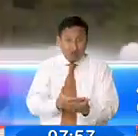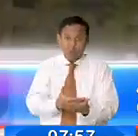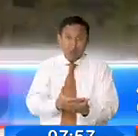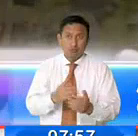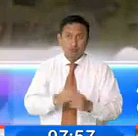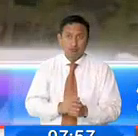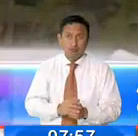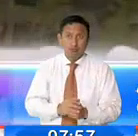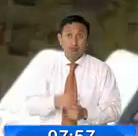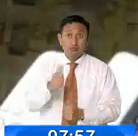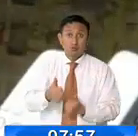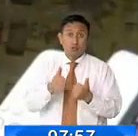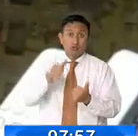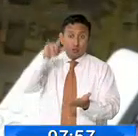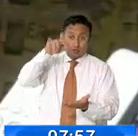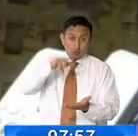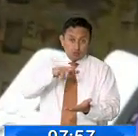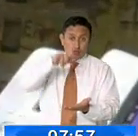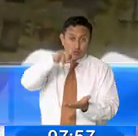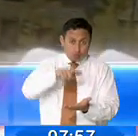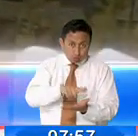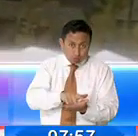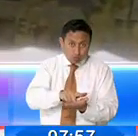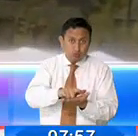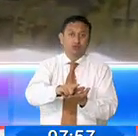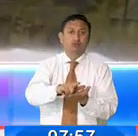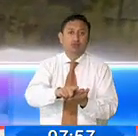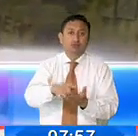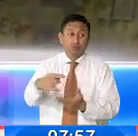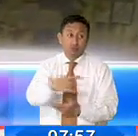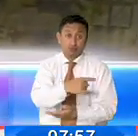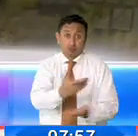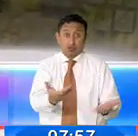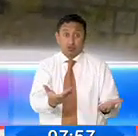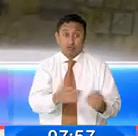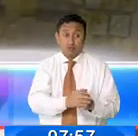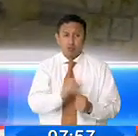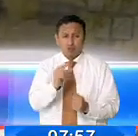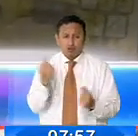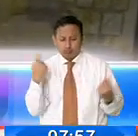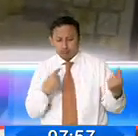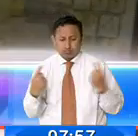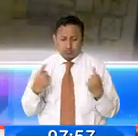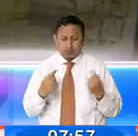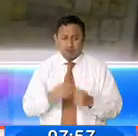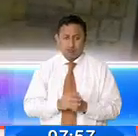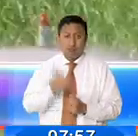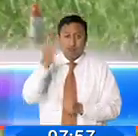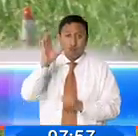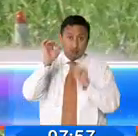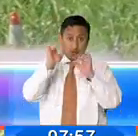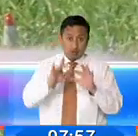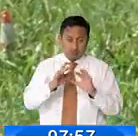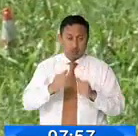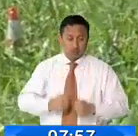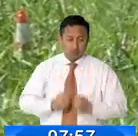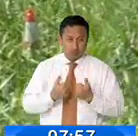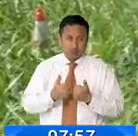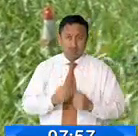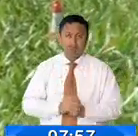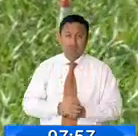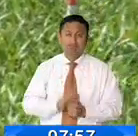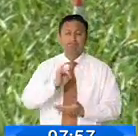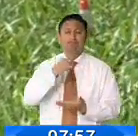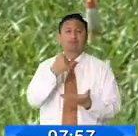un excelente aterrizaje forzoso que realizó el piloto y ahí están los resultados, golpes leves y con la bendición de Dios. Personal de la Junta